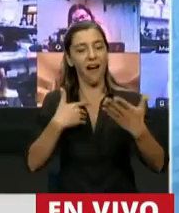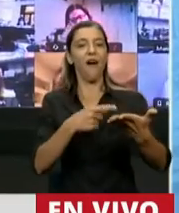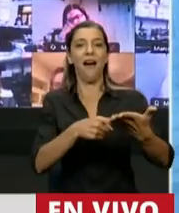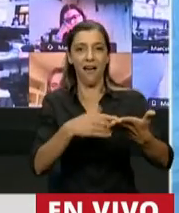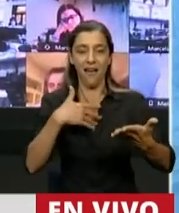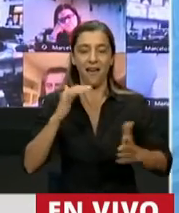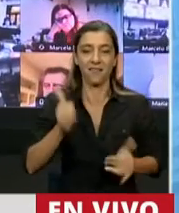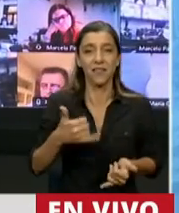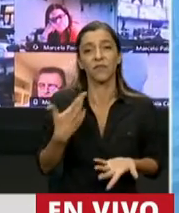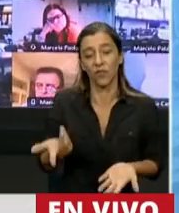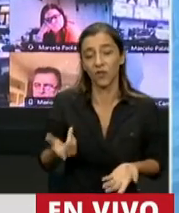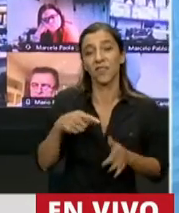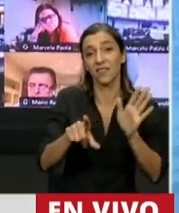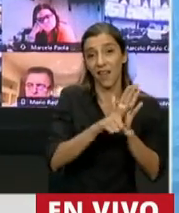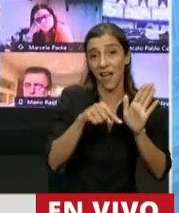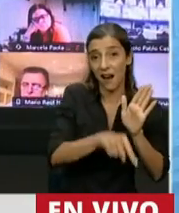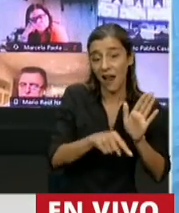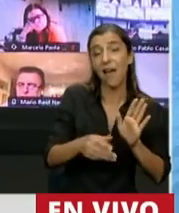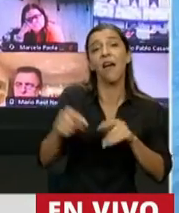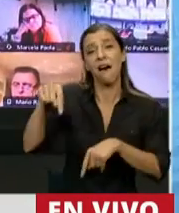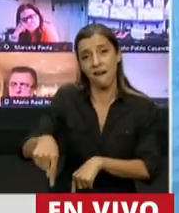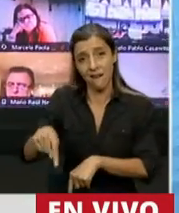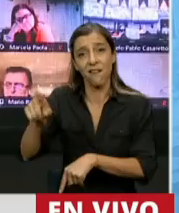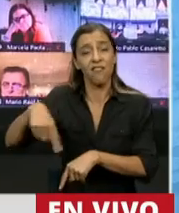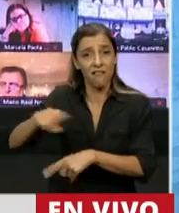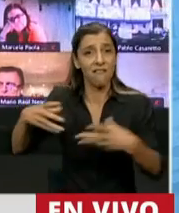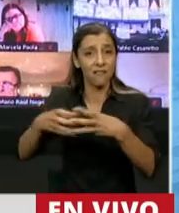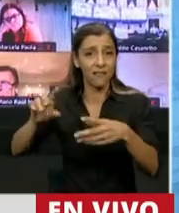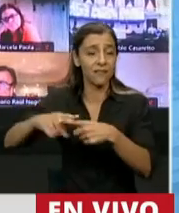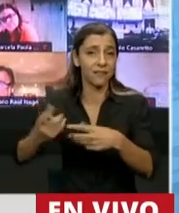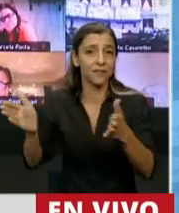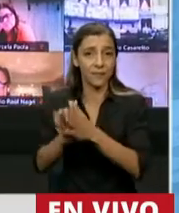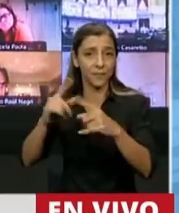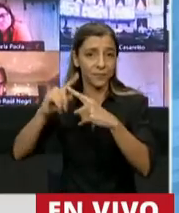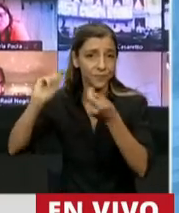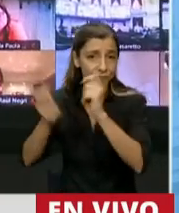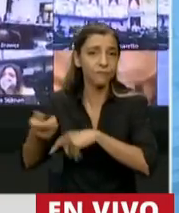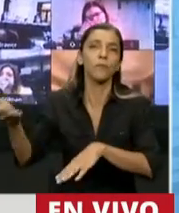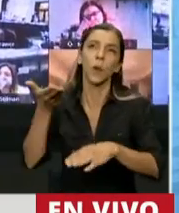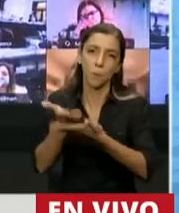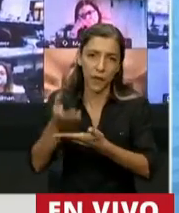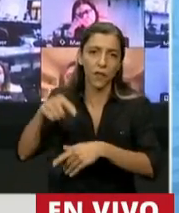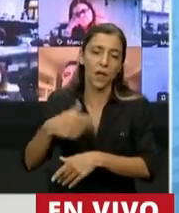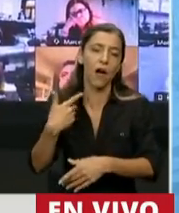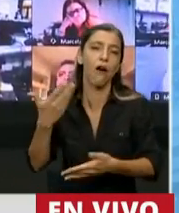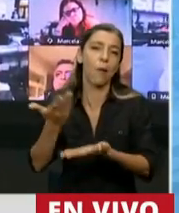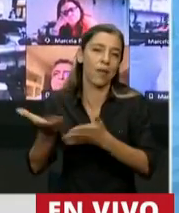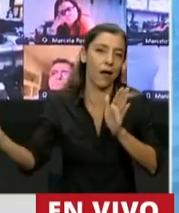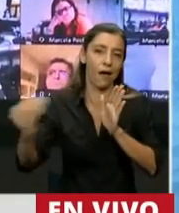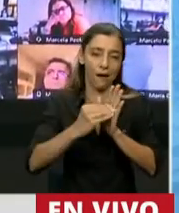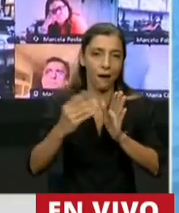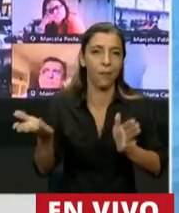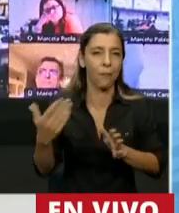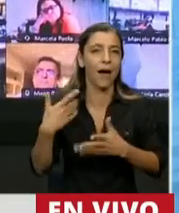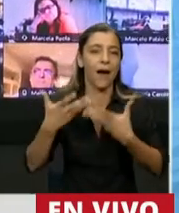diputados y diputadas de Juntos por el Cambio piden, pidieron hoy, dijeron que iban a acompañar, lo hacen para la tribuna pero